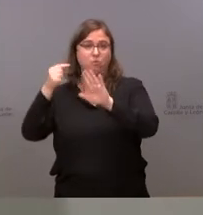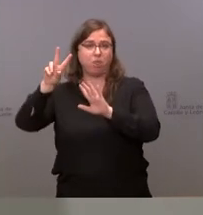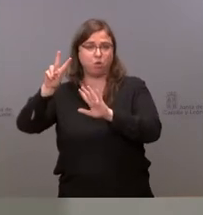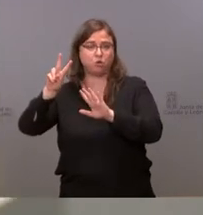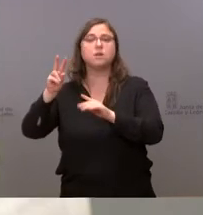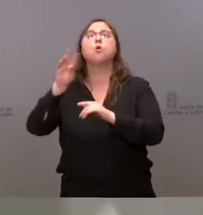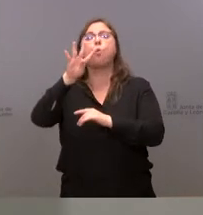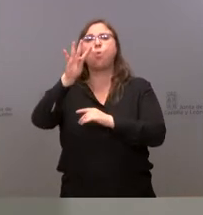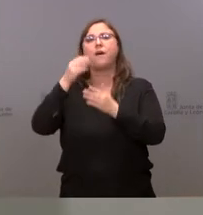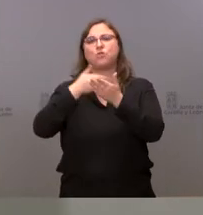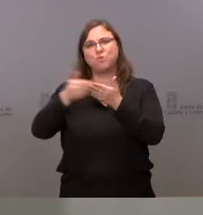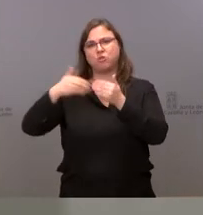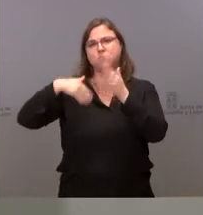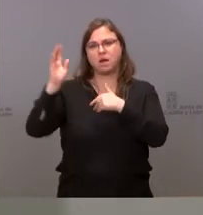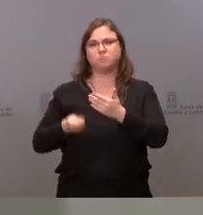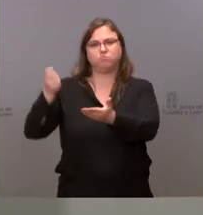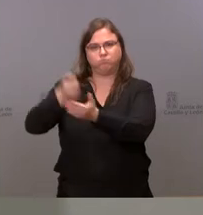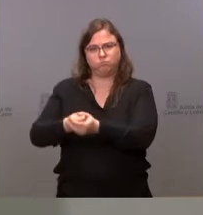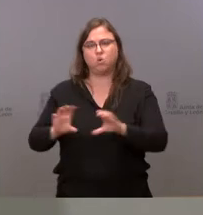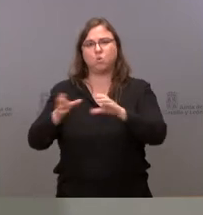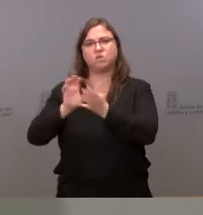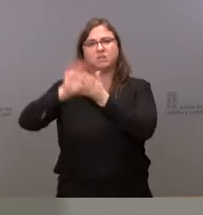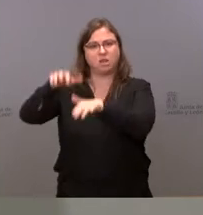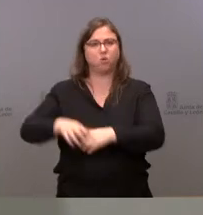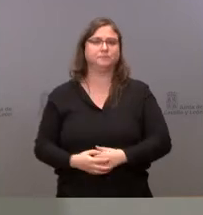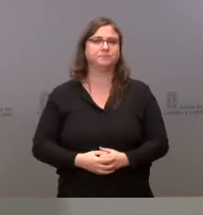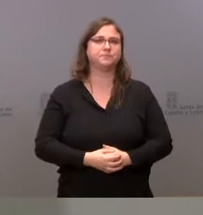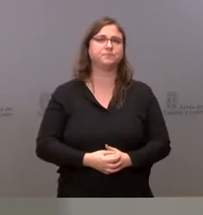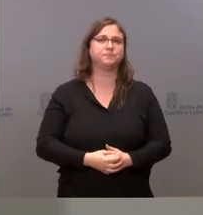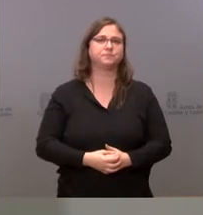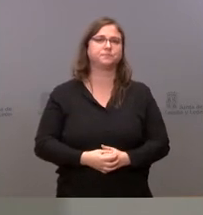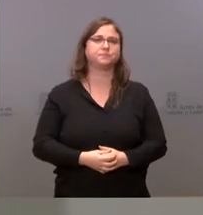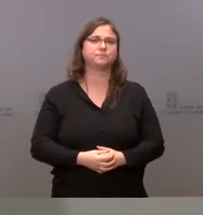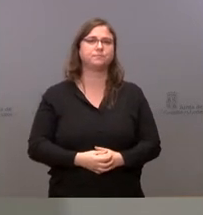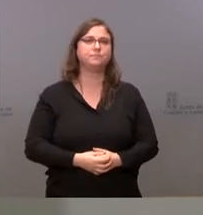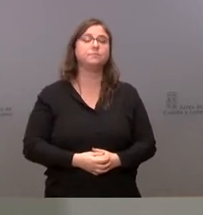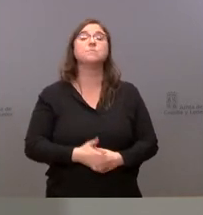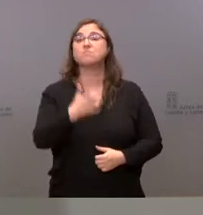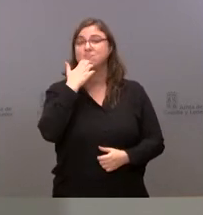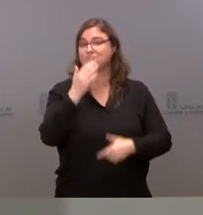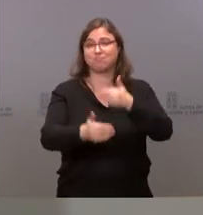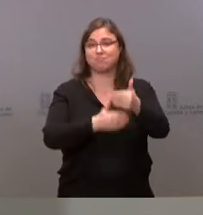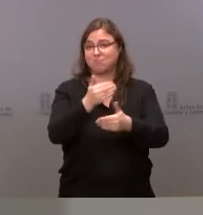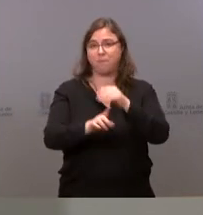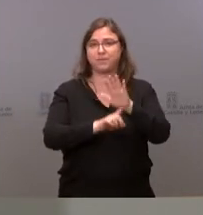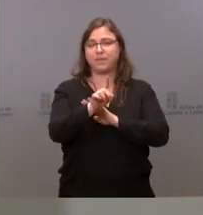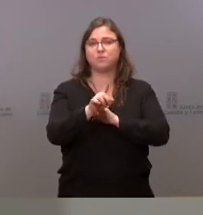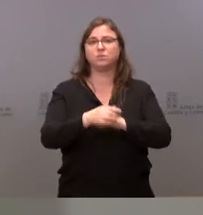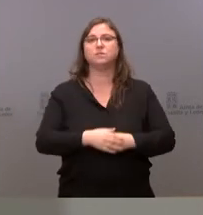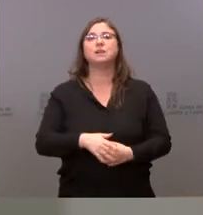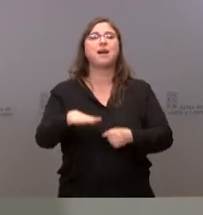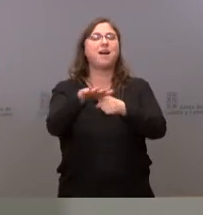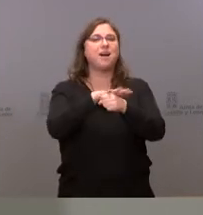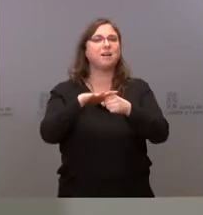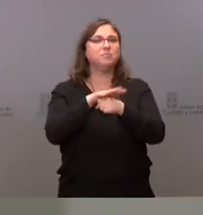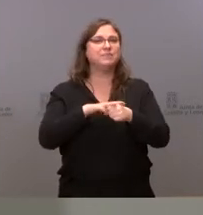más de 4 millones de euros puestos por la Junta de Castilla y León. Siguiendo avanzando, en el ámbito de